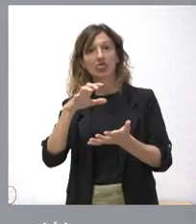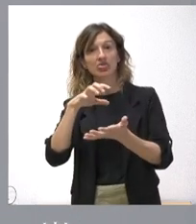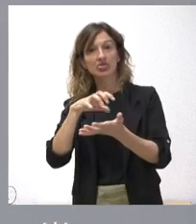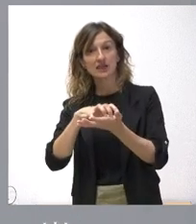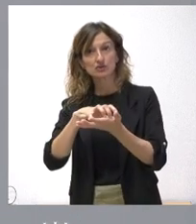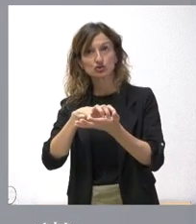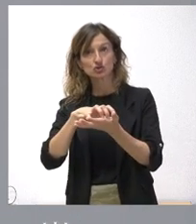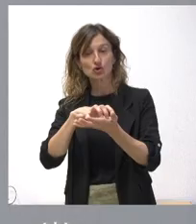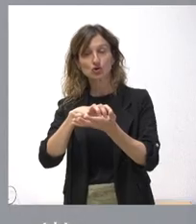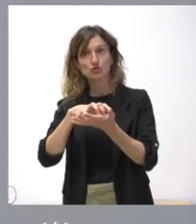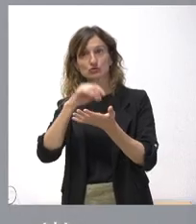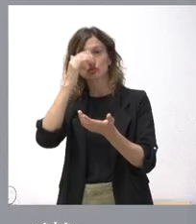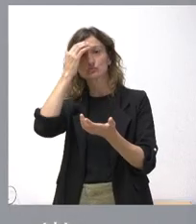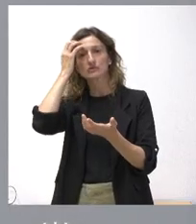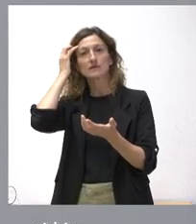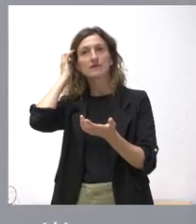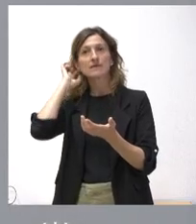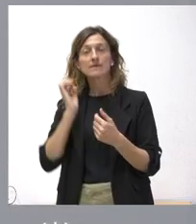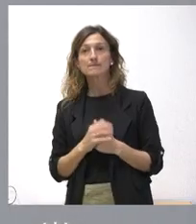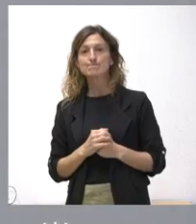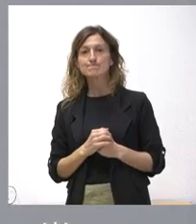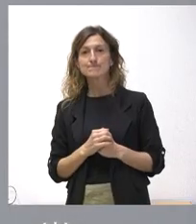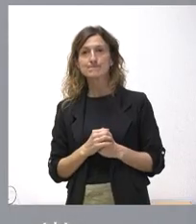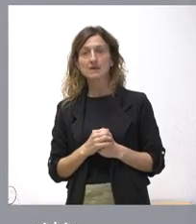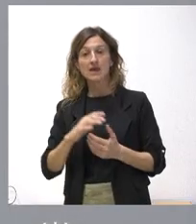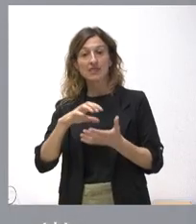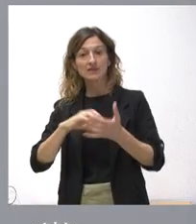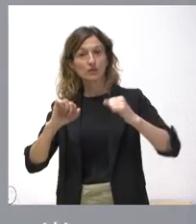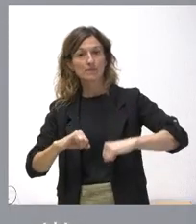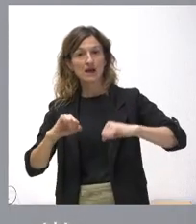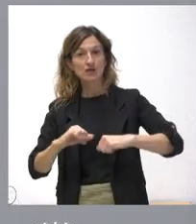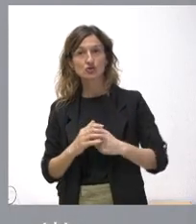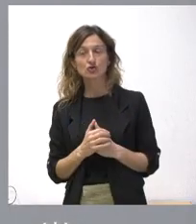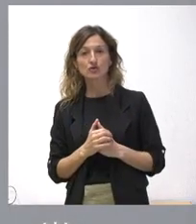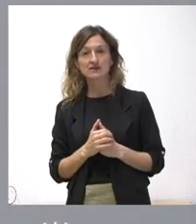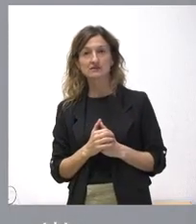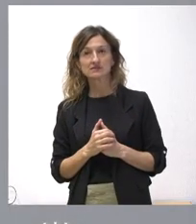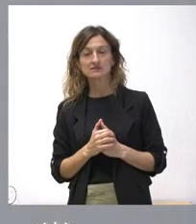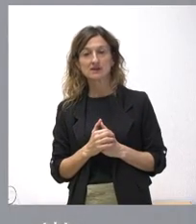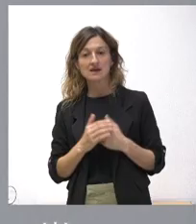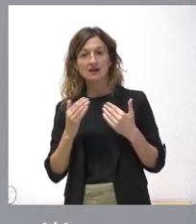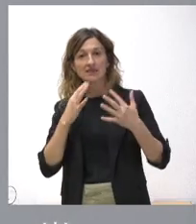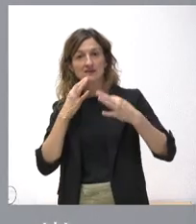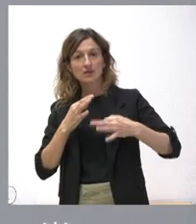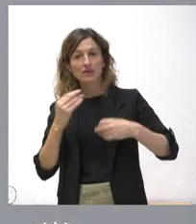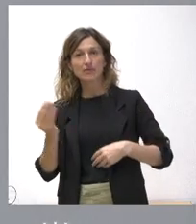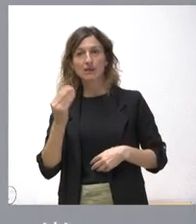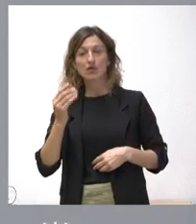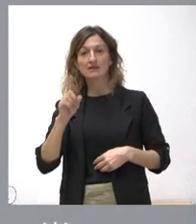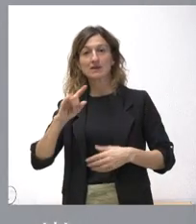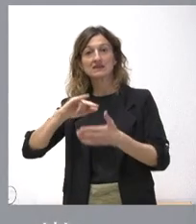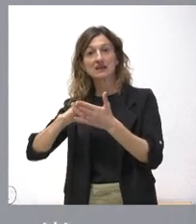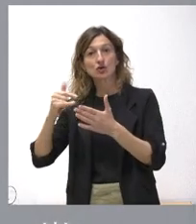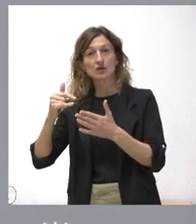mayores, en este caso, a través de mejorar la seguridad. Y, finalmente, tecnología